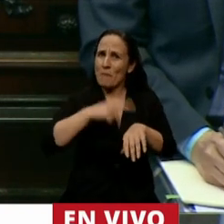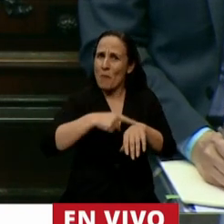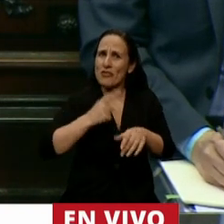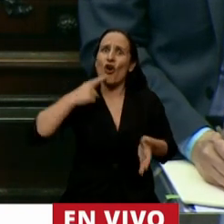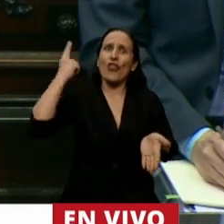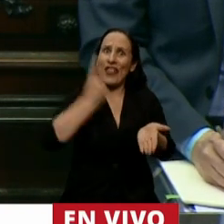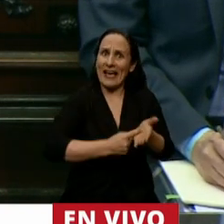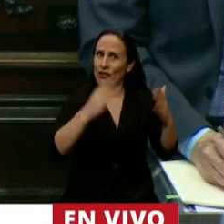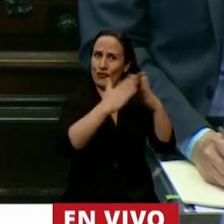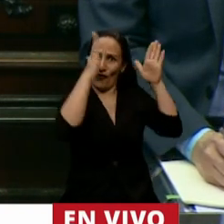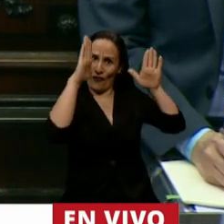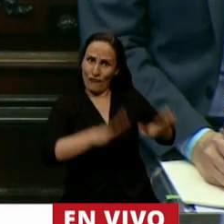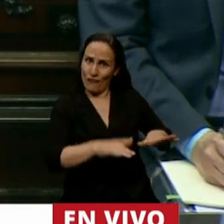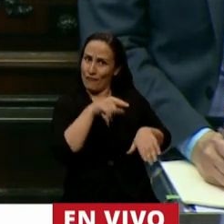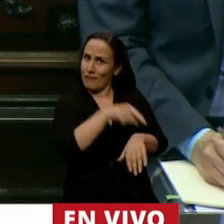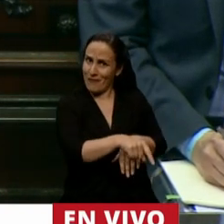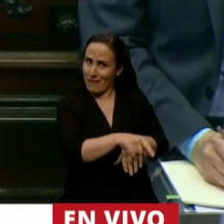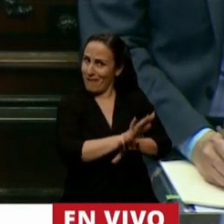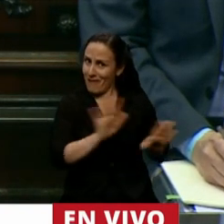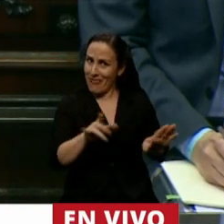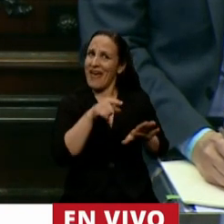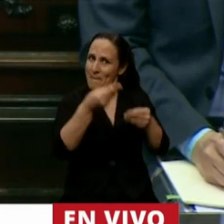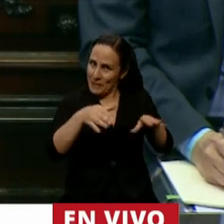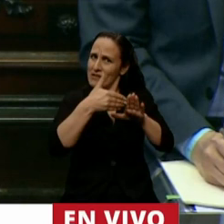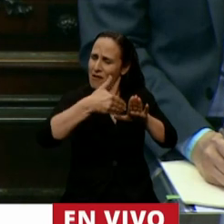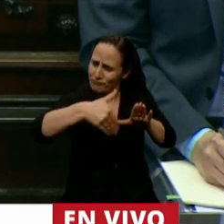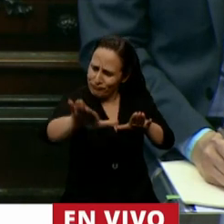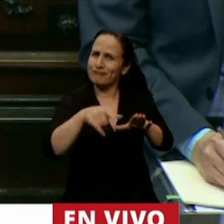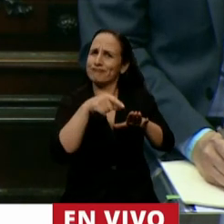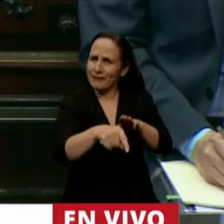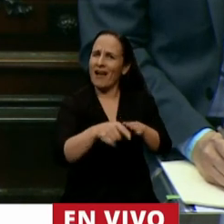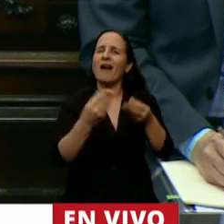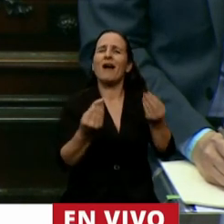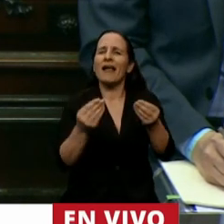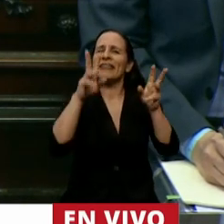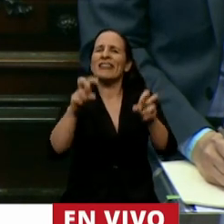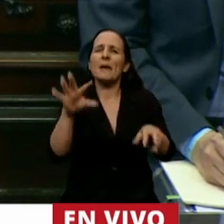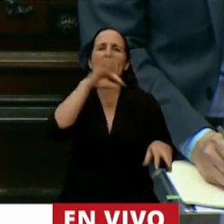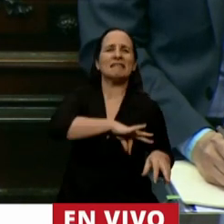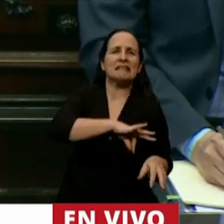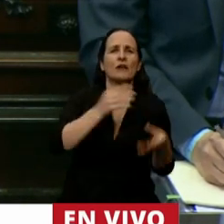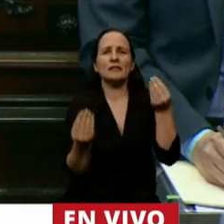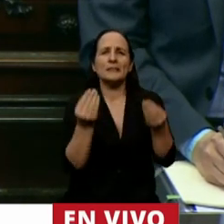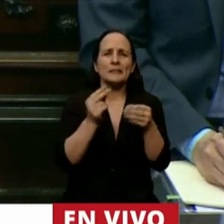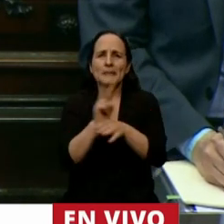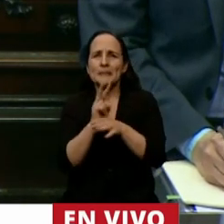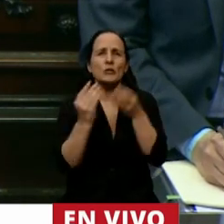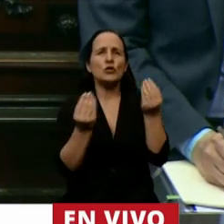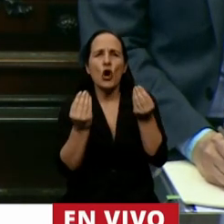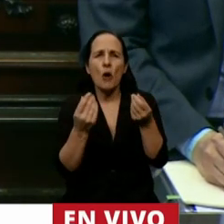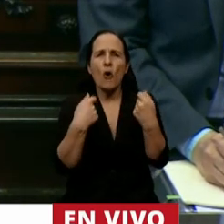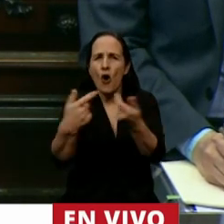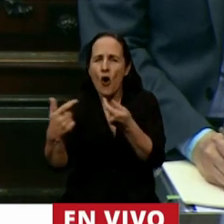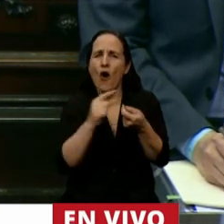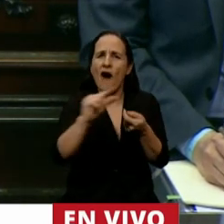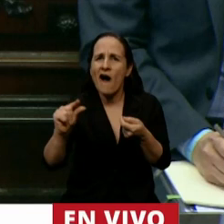el aislamiento social preventivo y obligatorio empezamos con las políticas de cuidado de los ingresos reforzamos la